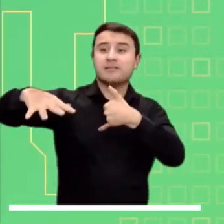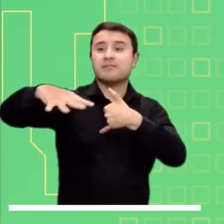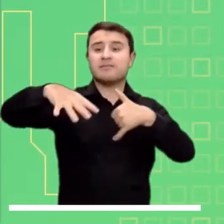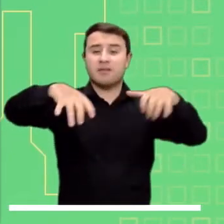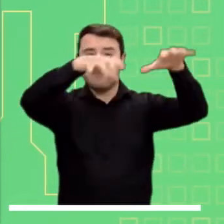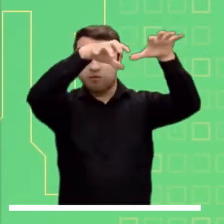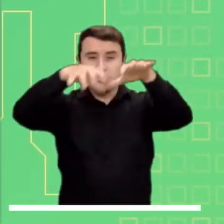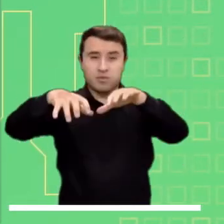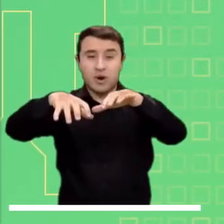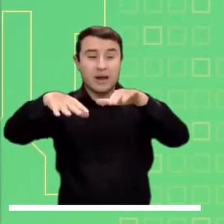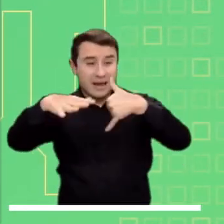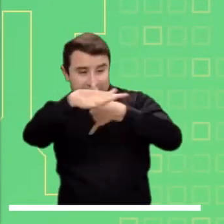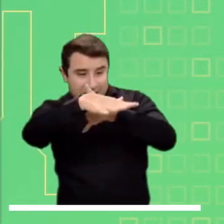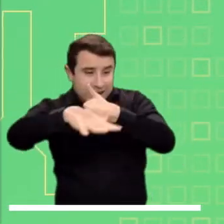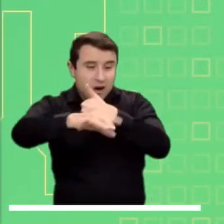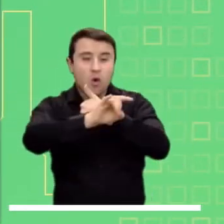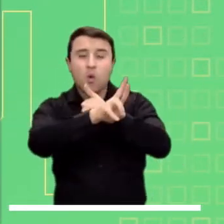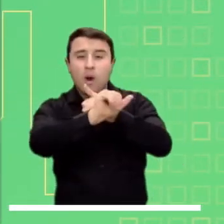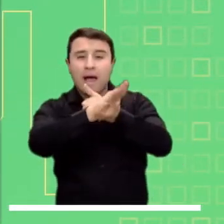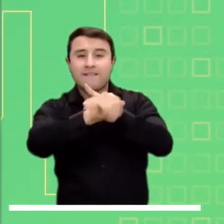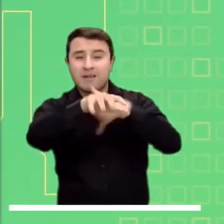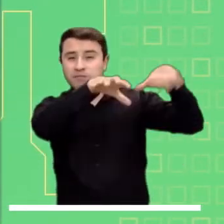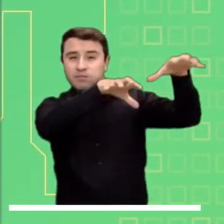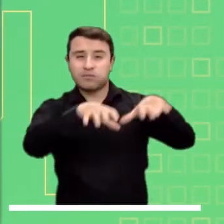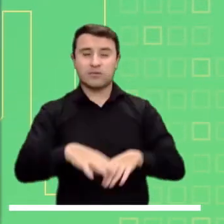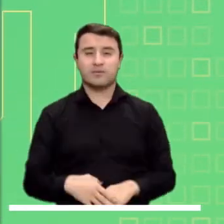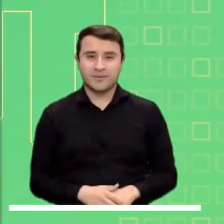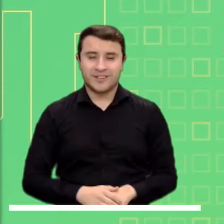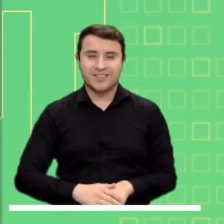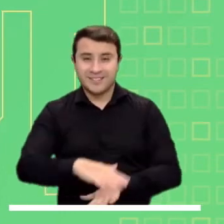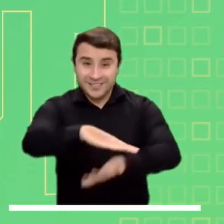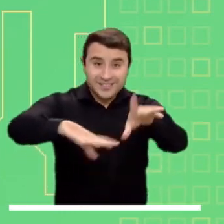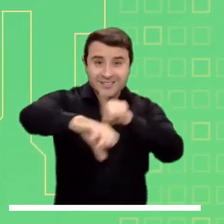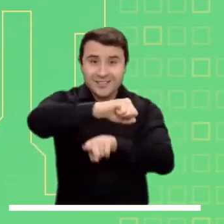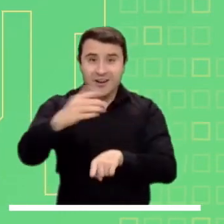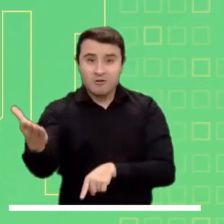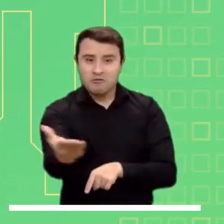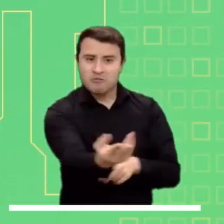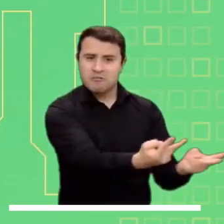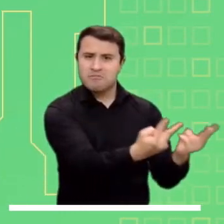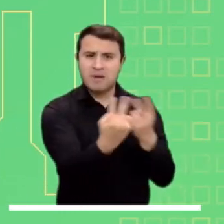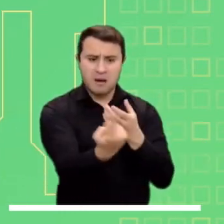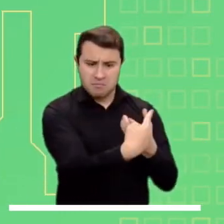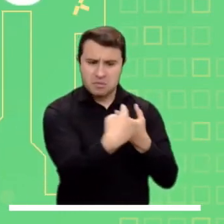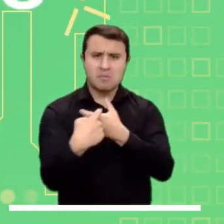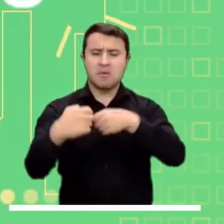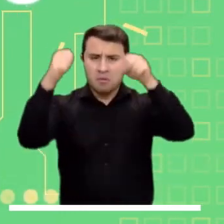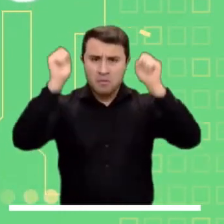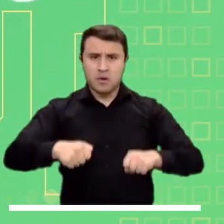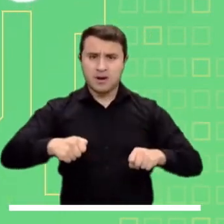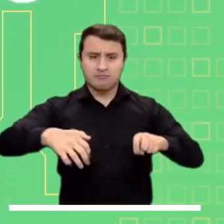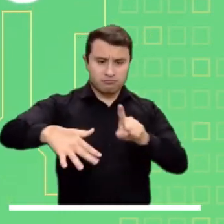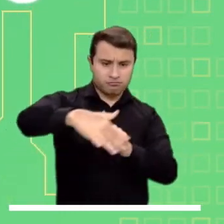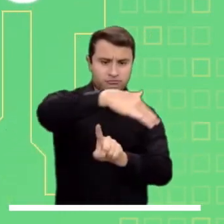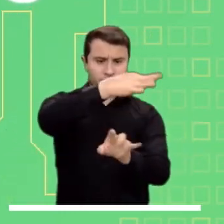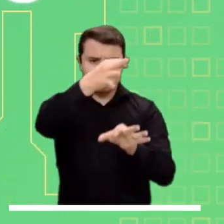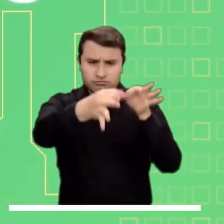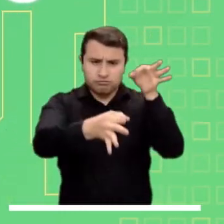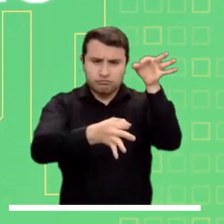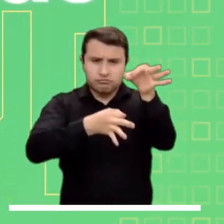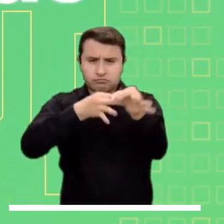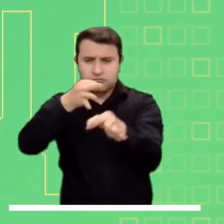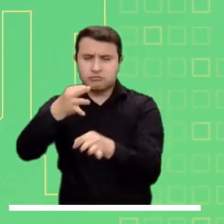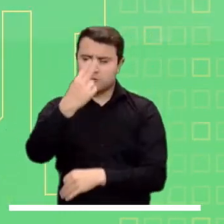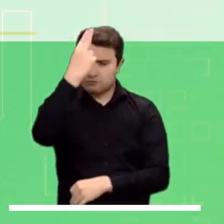lluvias en el Pacífico Colombiano y en el occidente del Mar Caribe, especialmente en el Golfo de Urabá. Los esperamos en